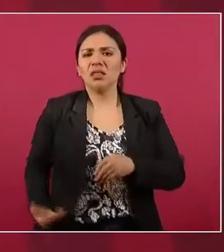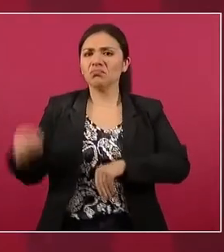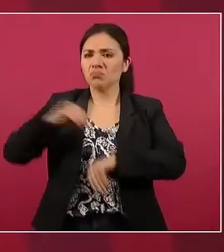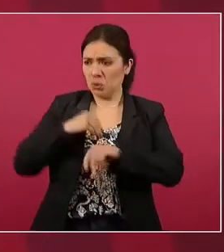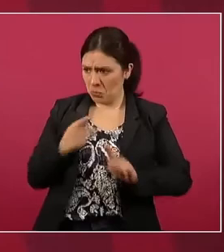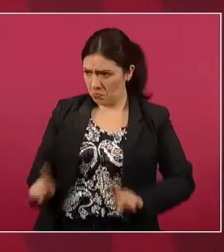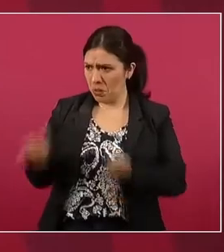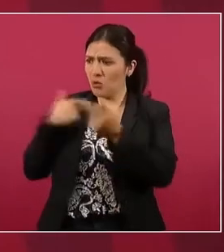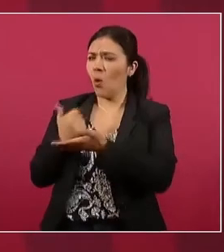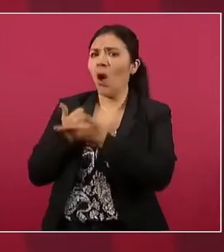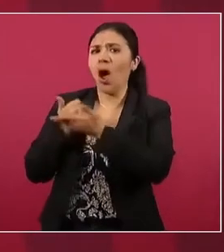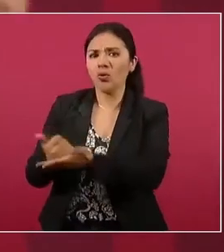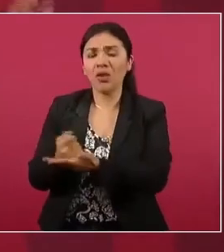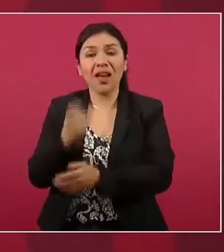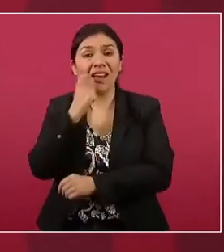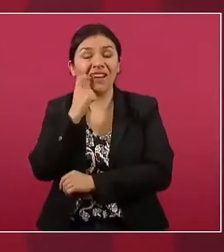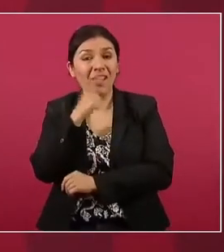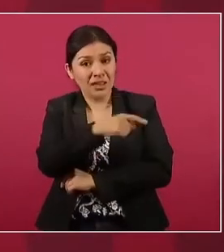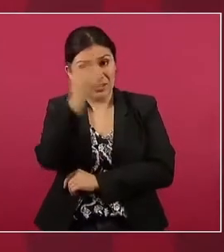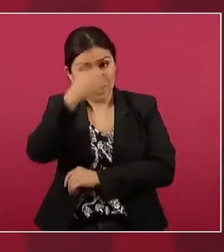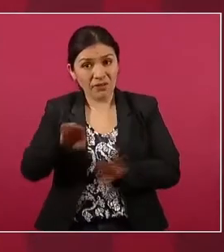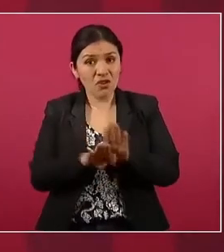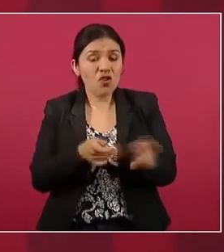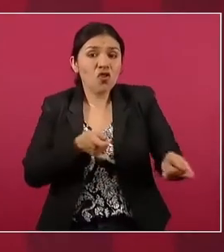ellos tenían la forma.